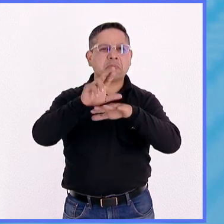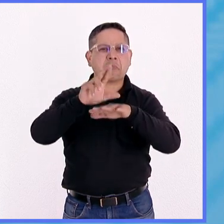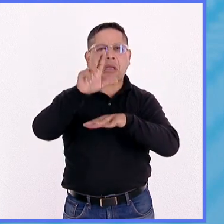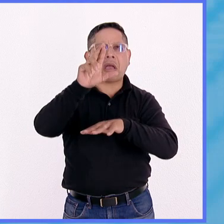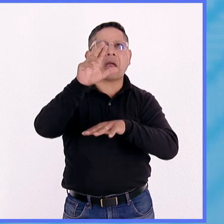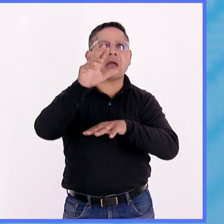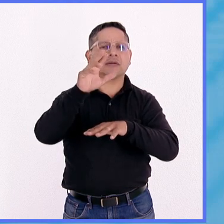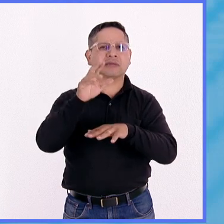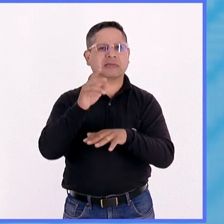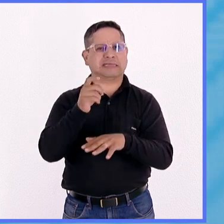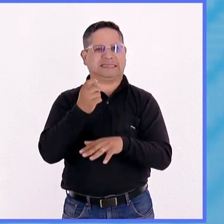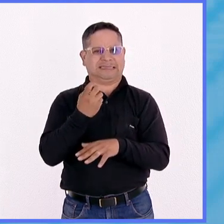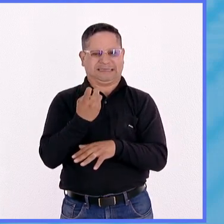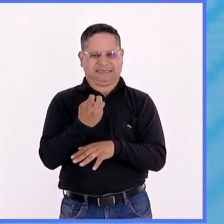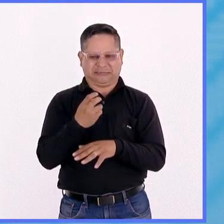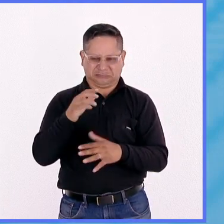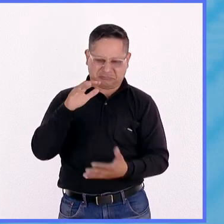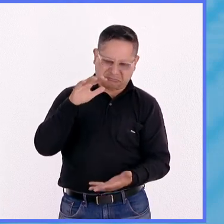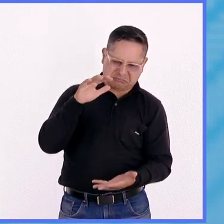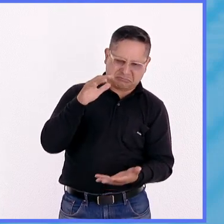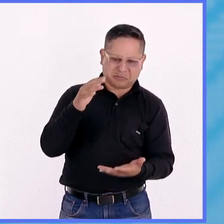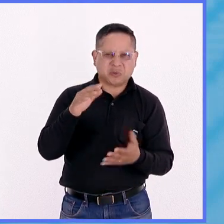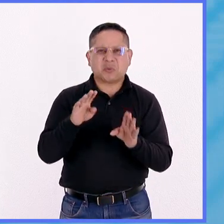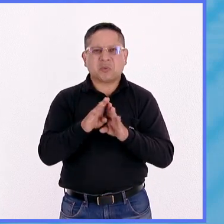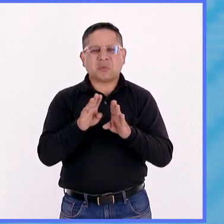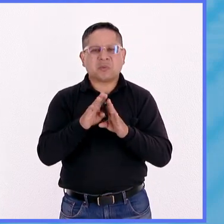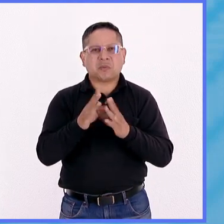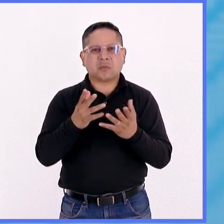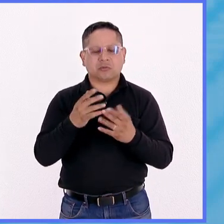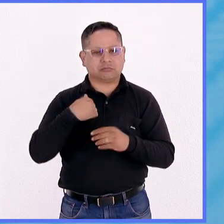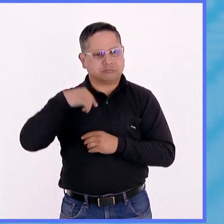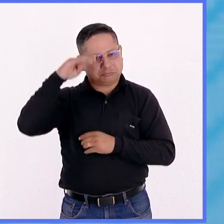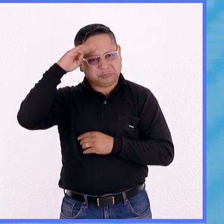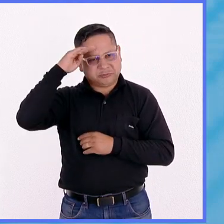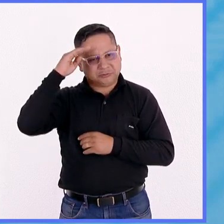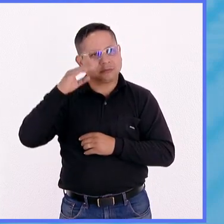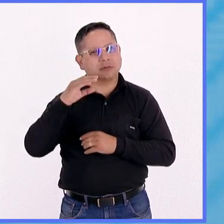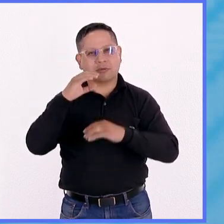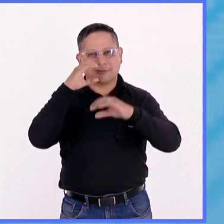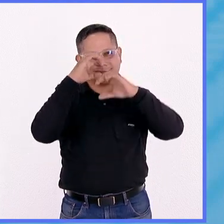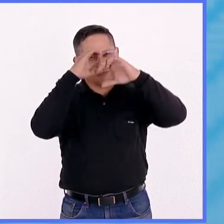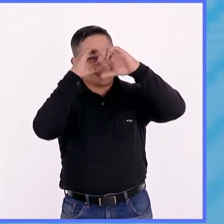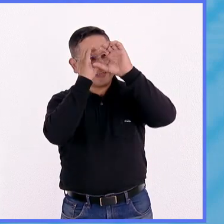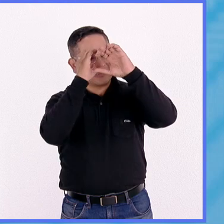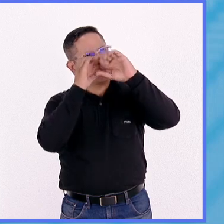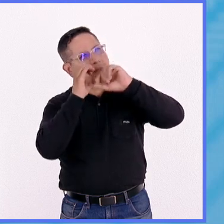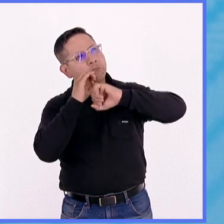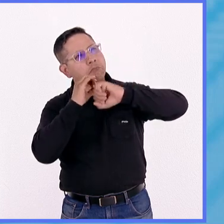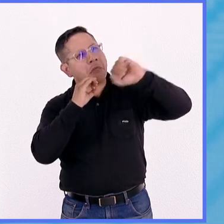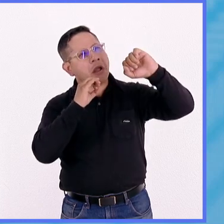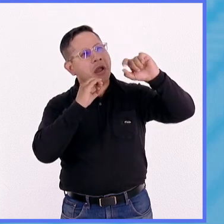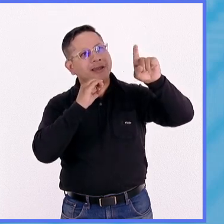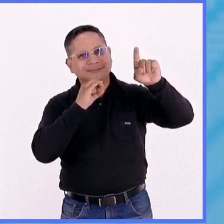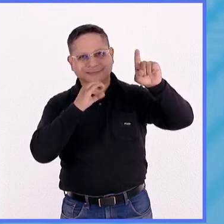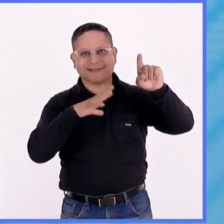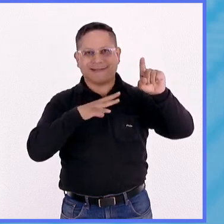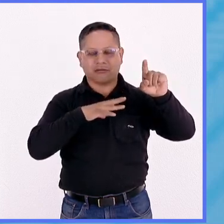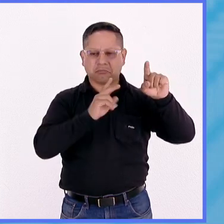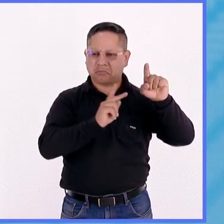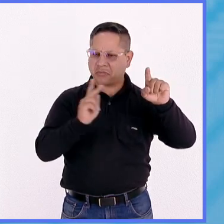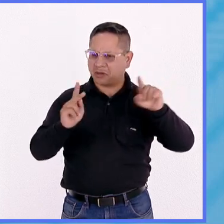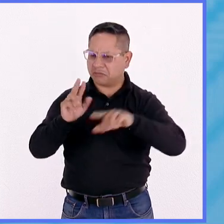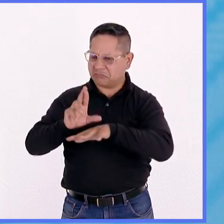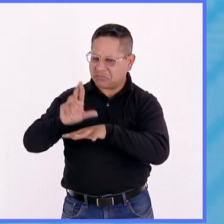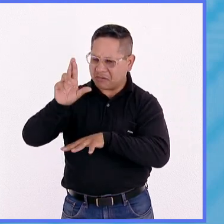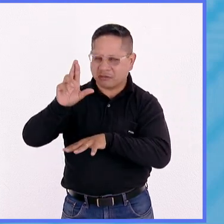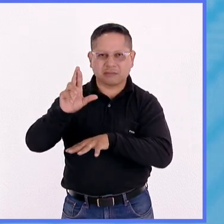vamos, en estos niveles? Por supuesto, cuando pensamos en un telescopio como el que mencionabas, se habla de la definición,